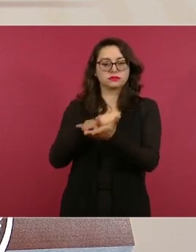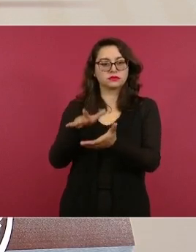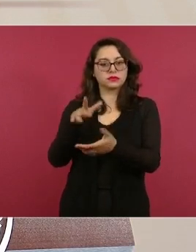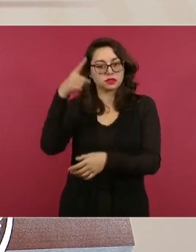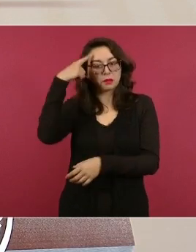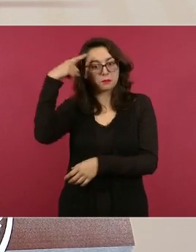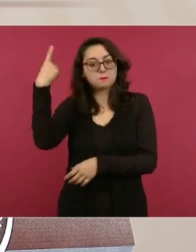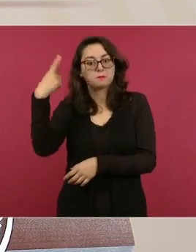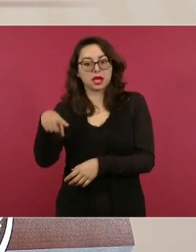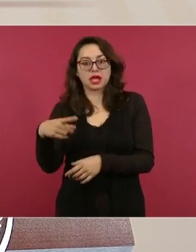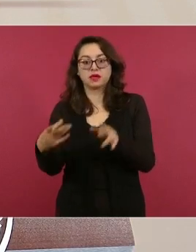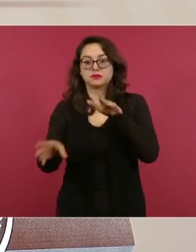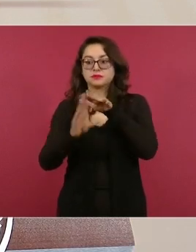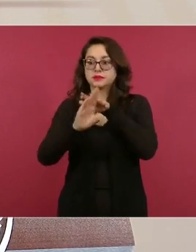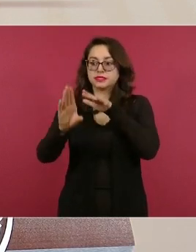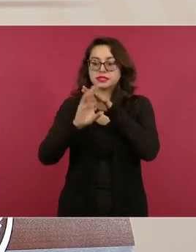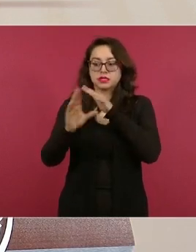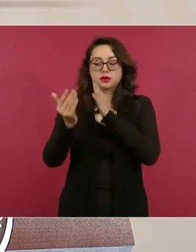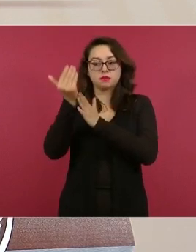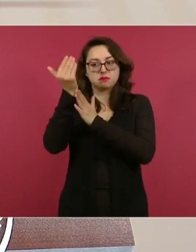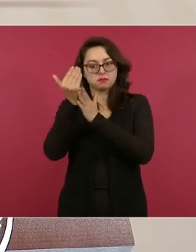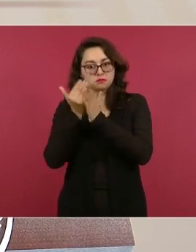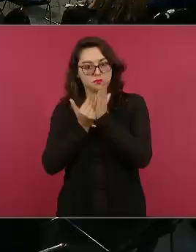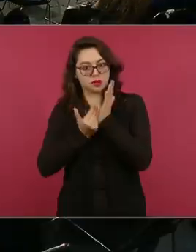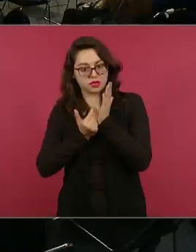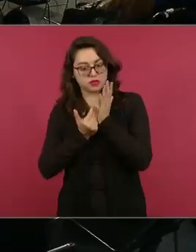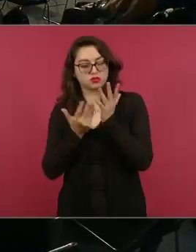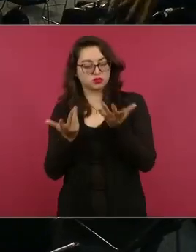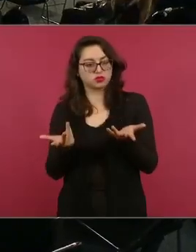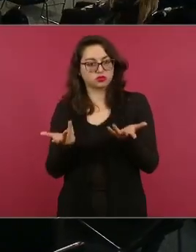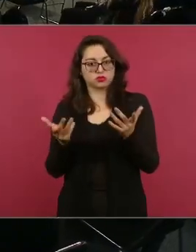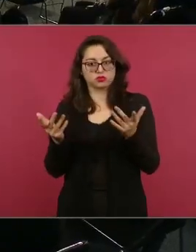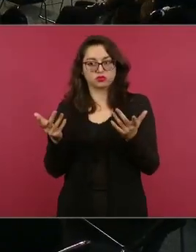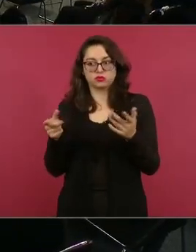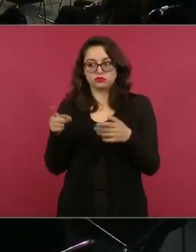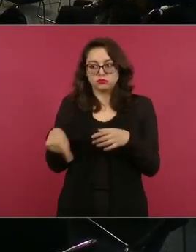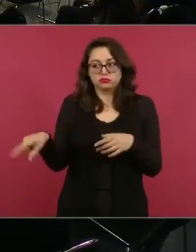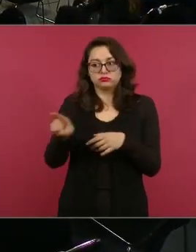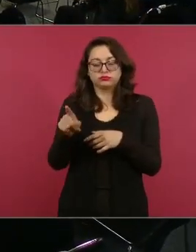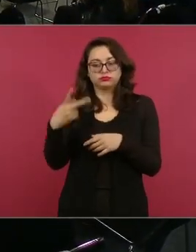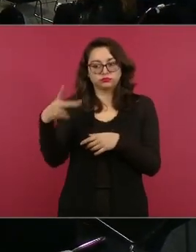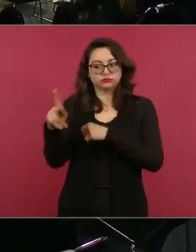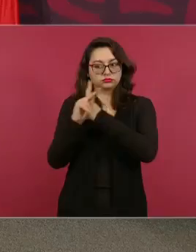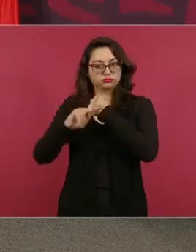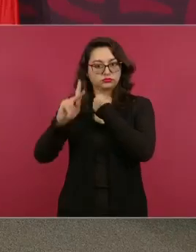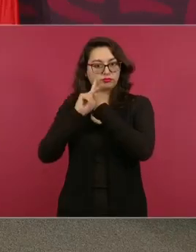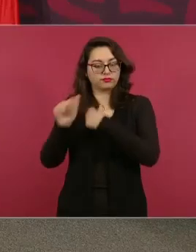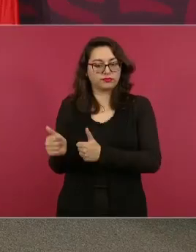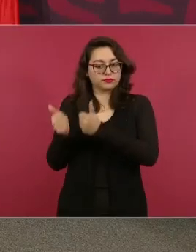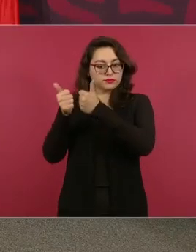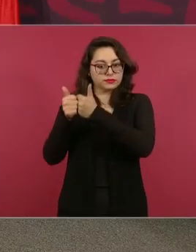propósito de atender las causas y enfrentar así de esa manera